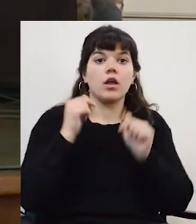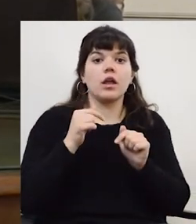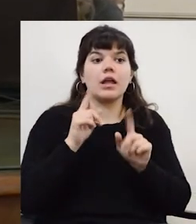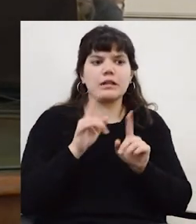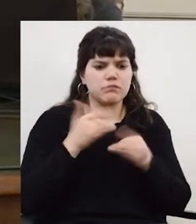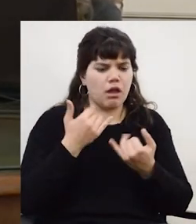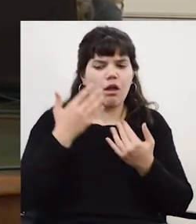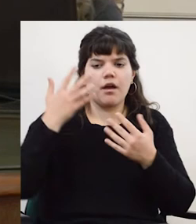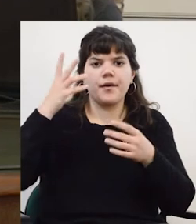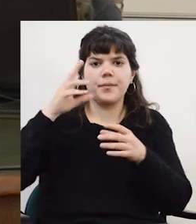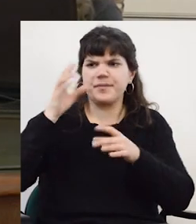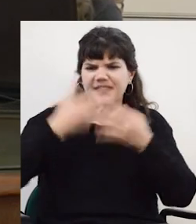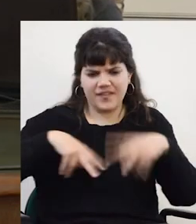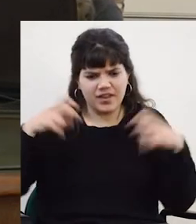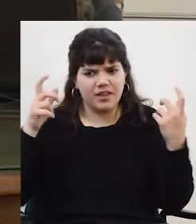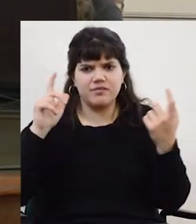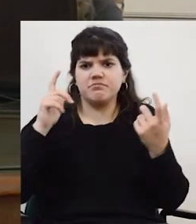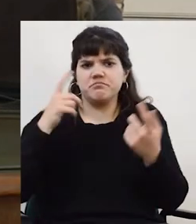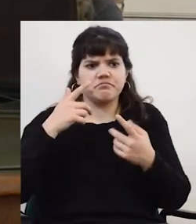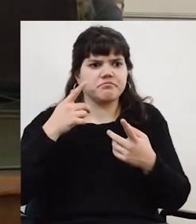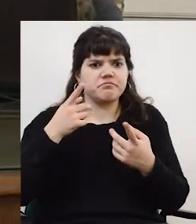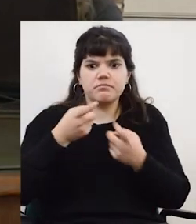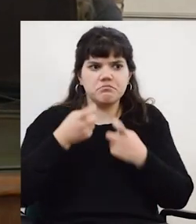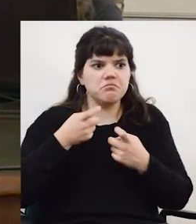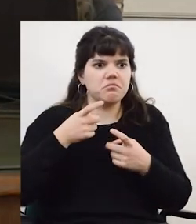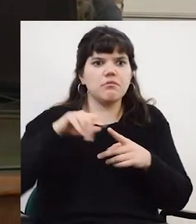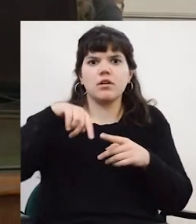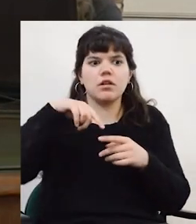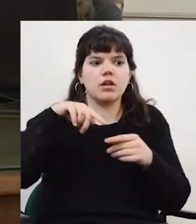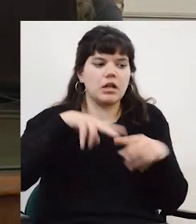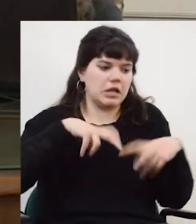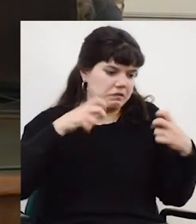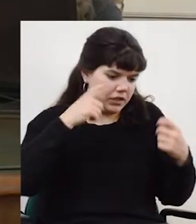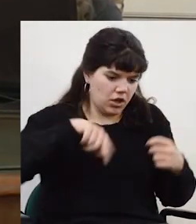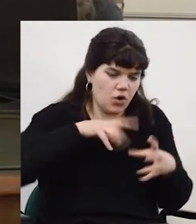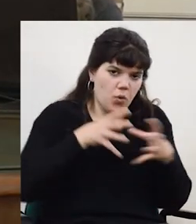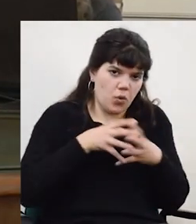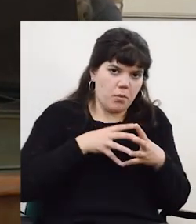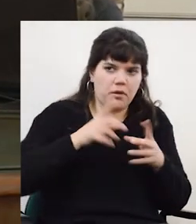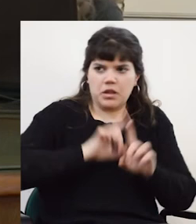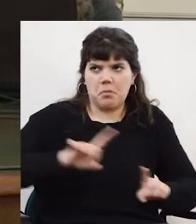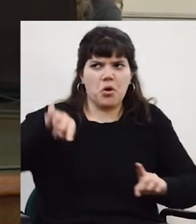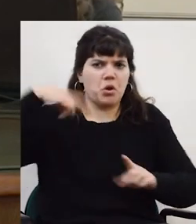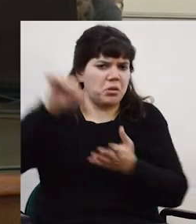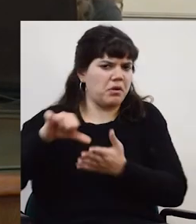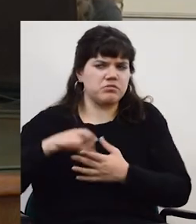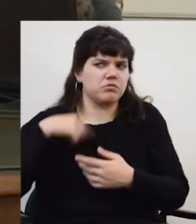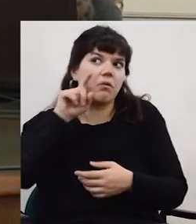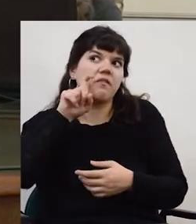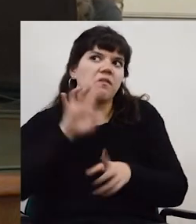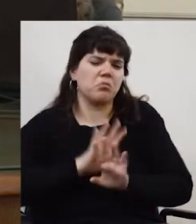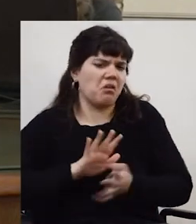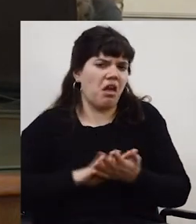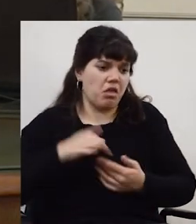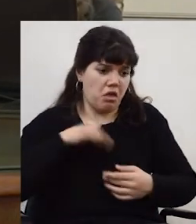investigadores que no tienen nada que envidiar al equipamiento y los investigadores que tenemos en los países de la región que era